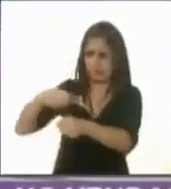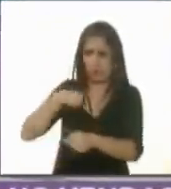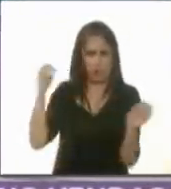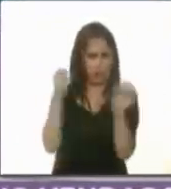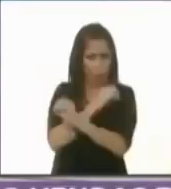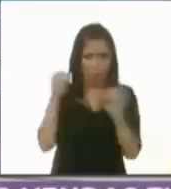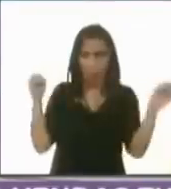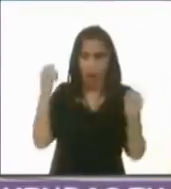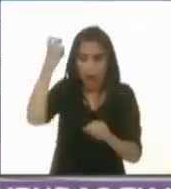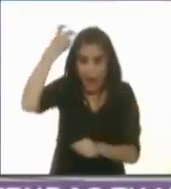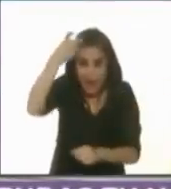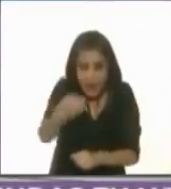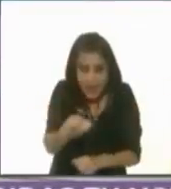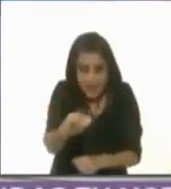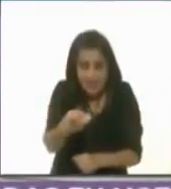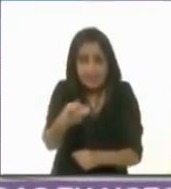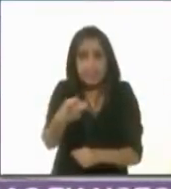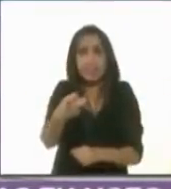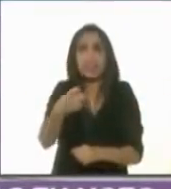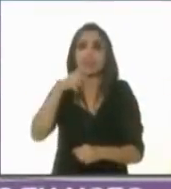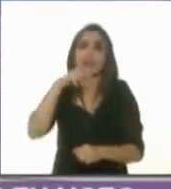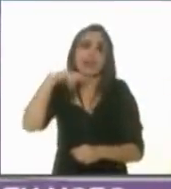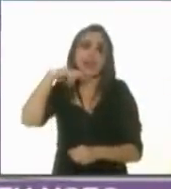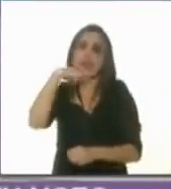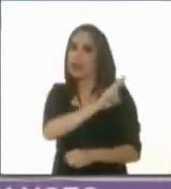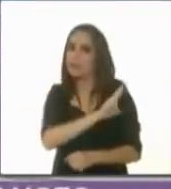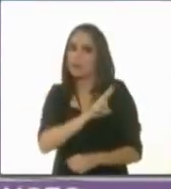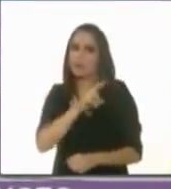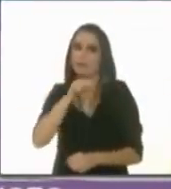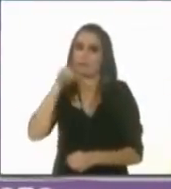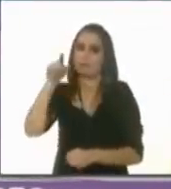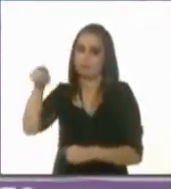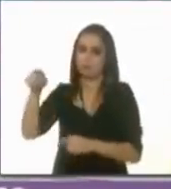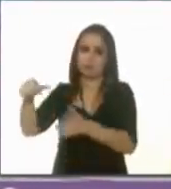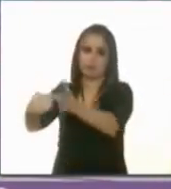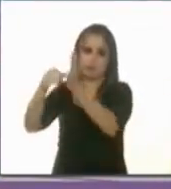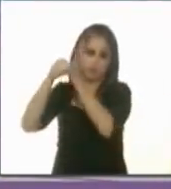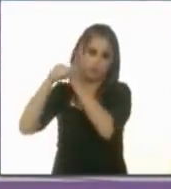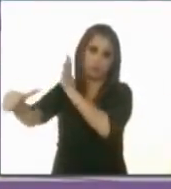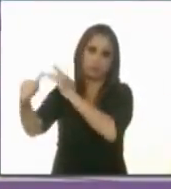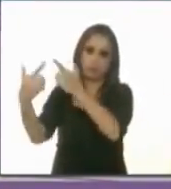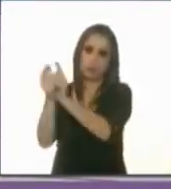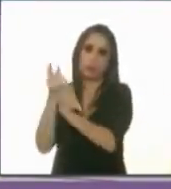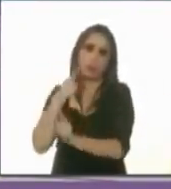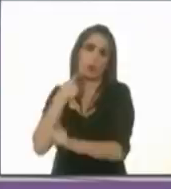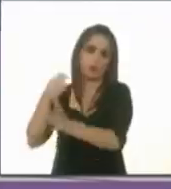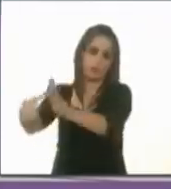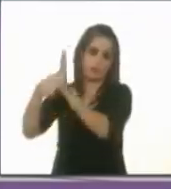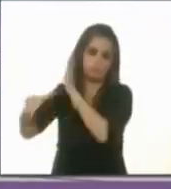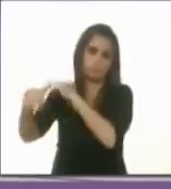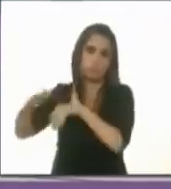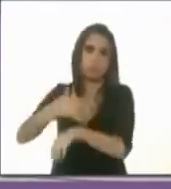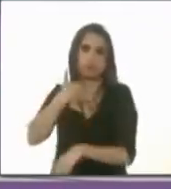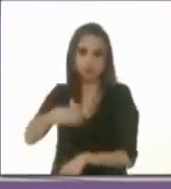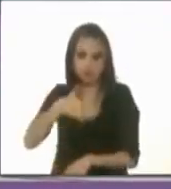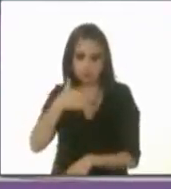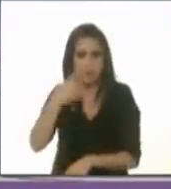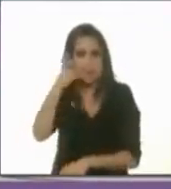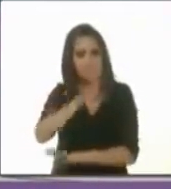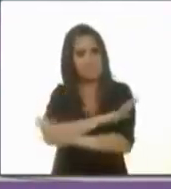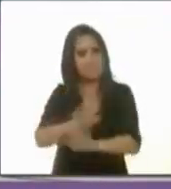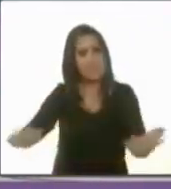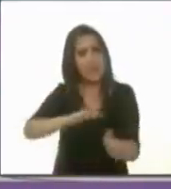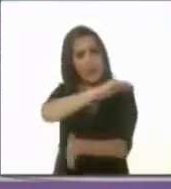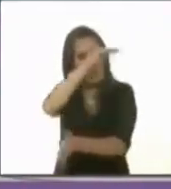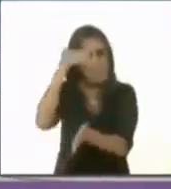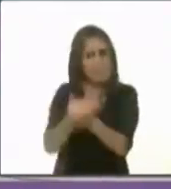en ese momento le sea retirado su registro como partido político. Es necesario que ya pongamos alto